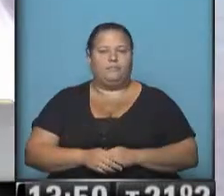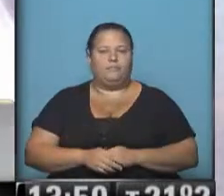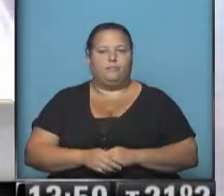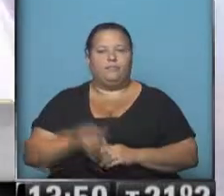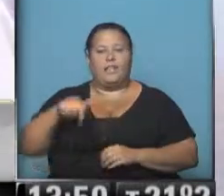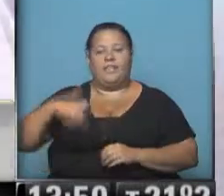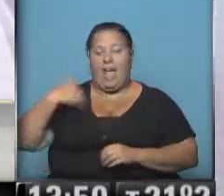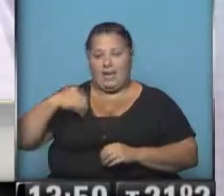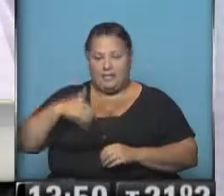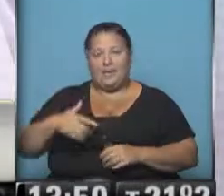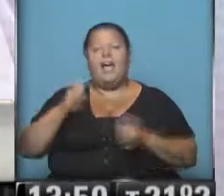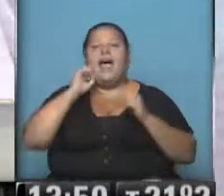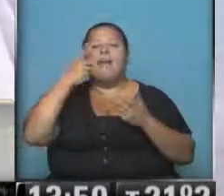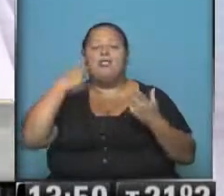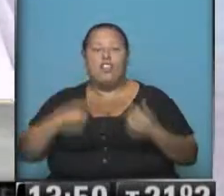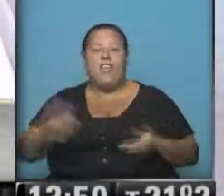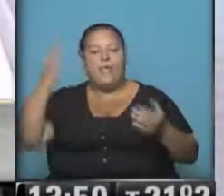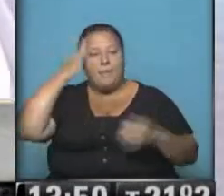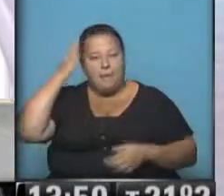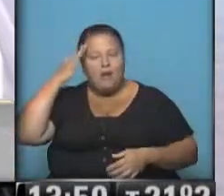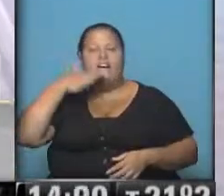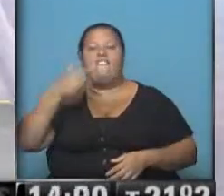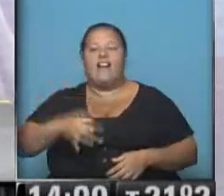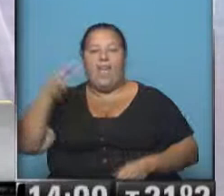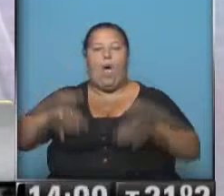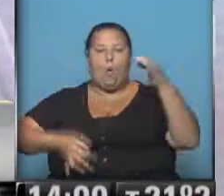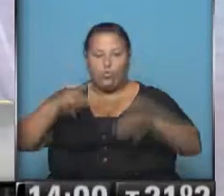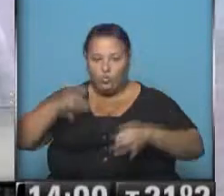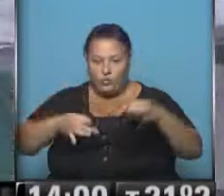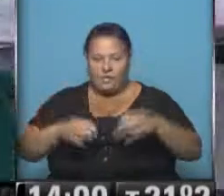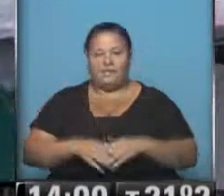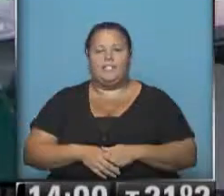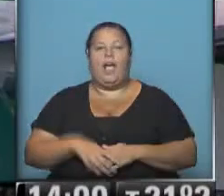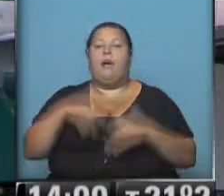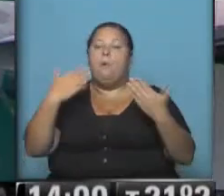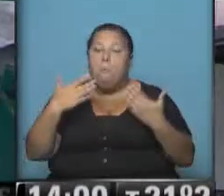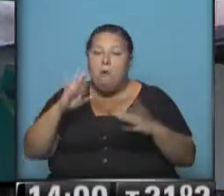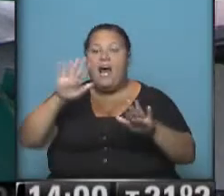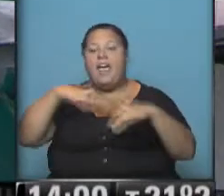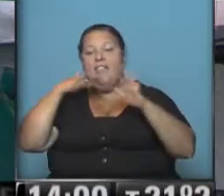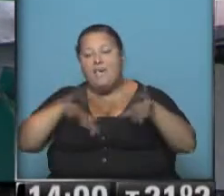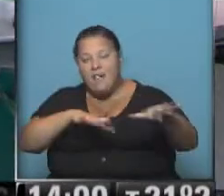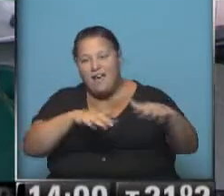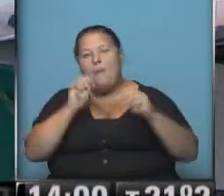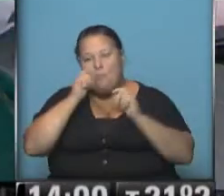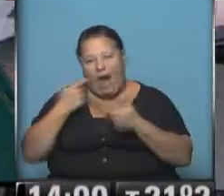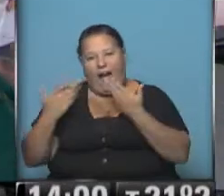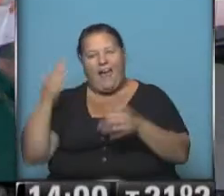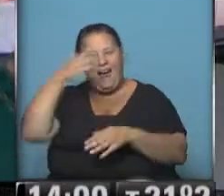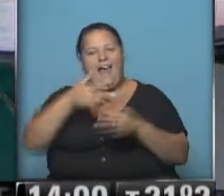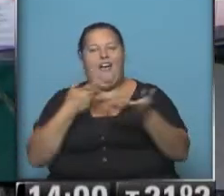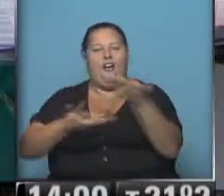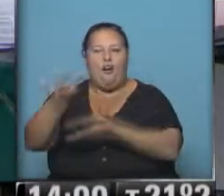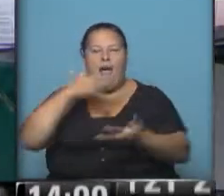en nuestro país. Que pasen un hermoso día de la memoria, la verdad y la justicia. Y si pueden ir a una movilización, siempre es bueno ir a